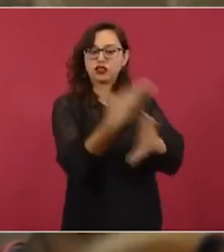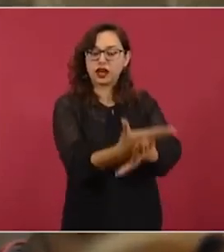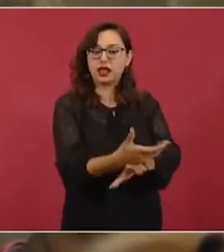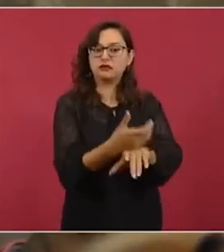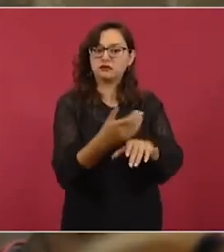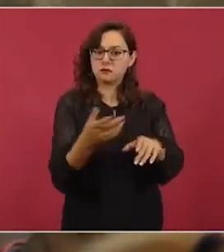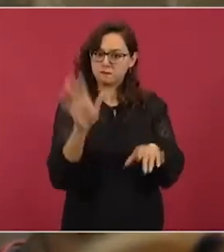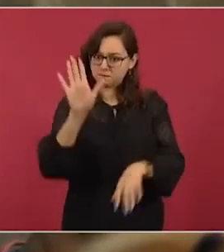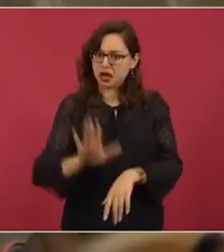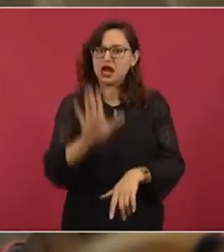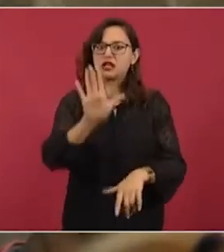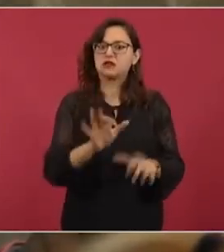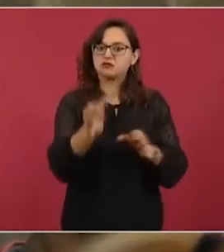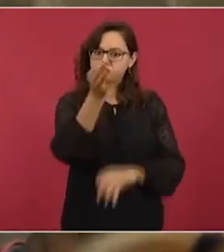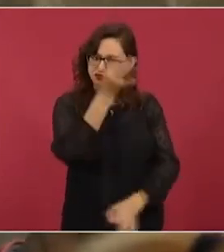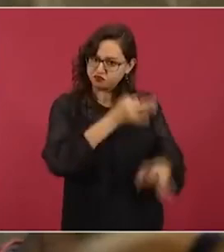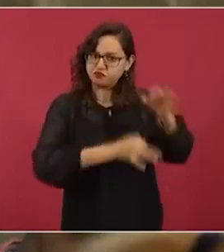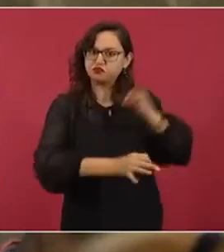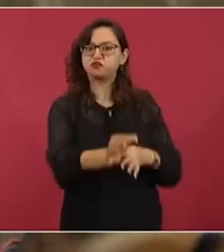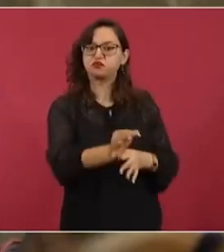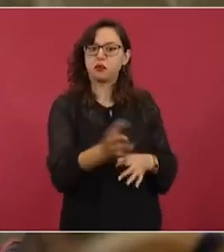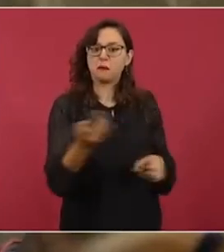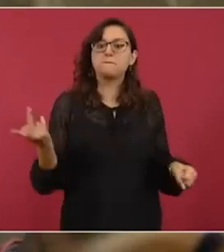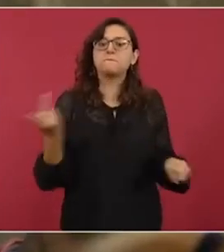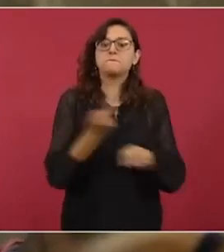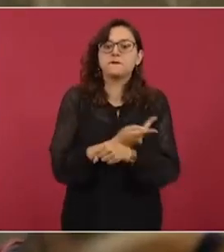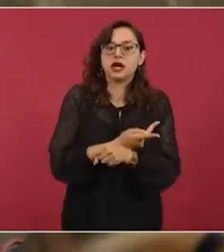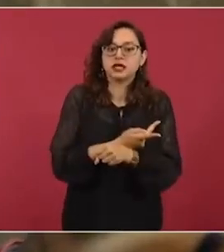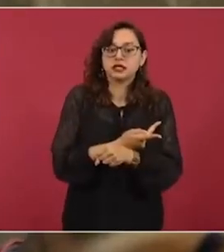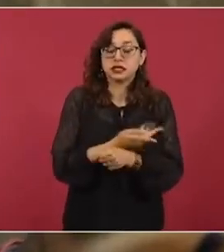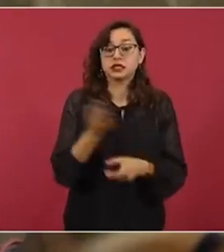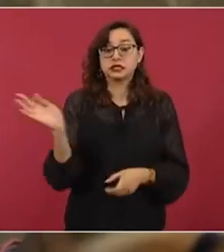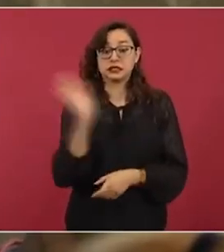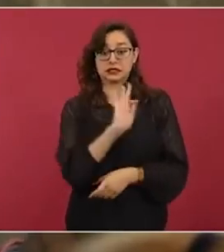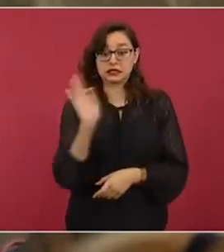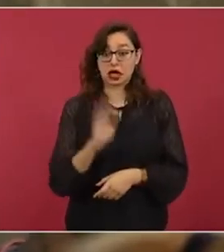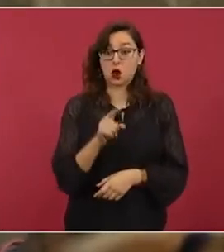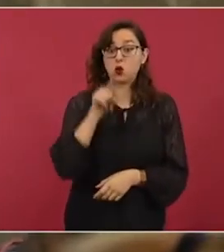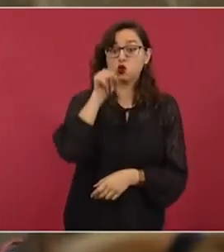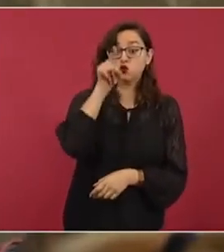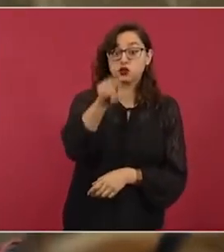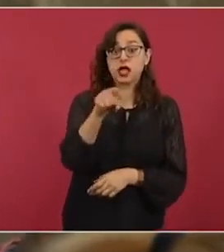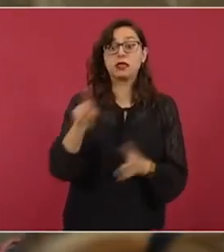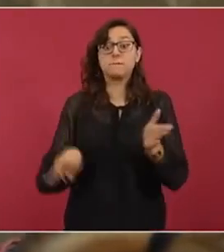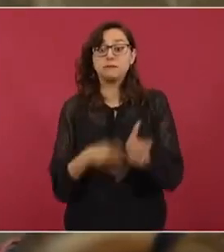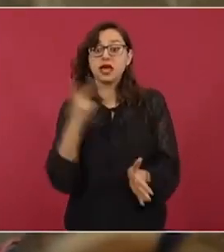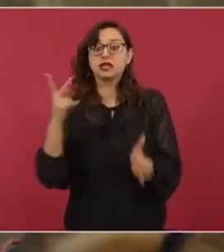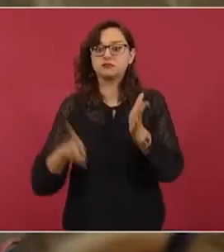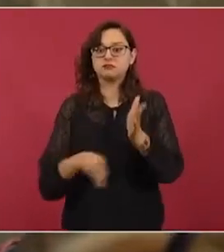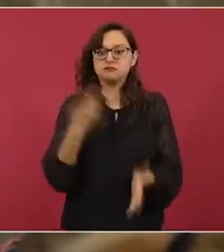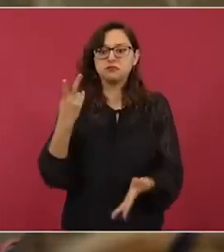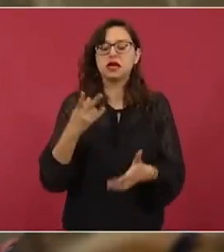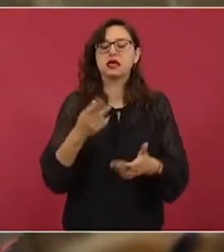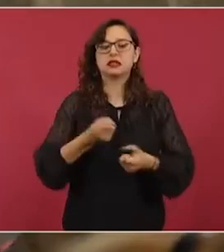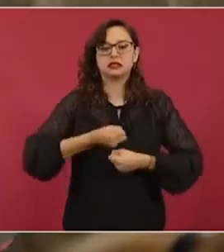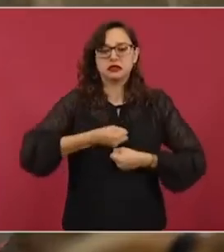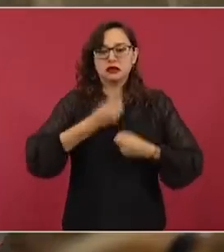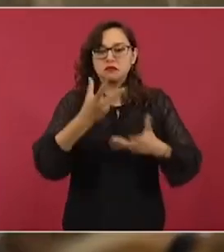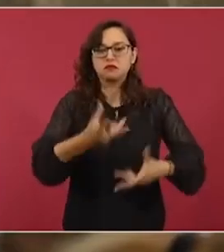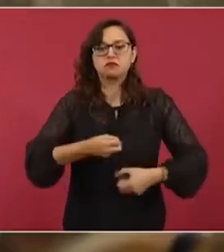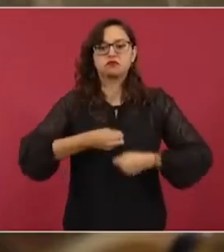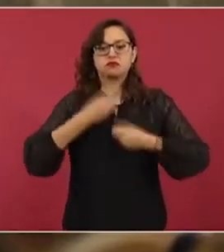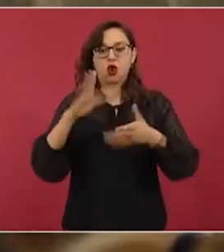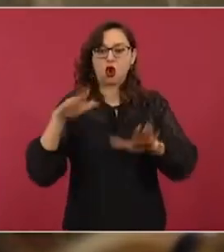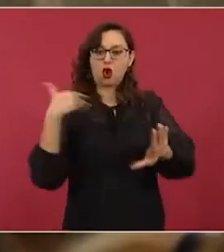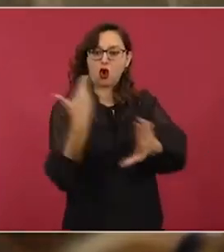periodistas. ¿No cree usted que ese tipo de menciones en este espacio alientan o provocan los ataques